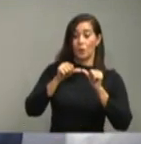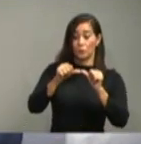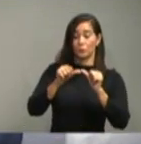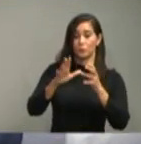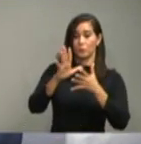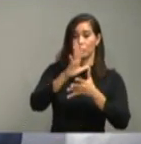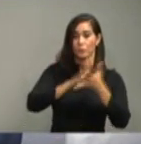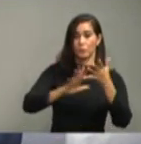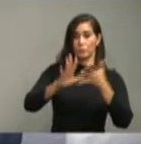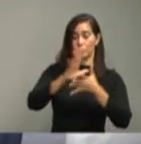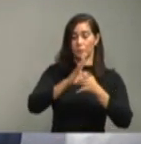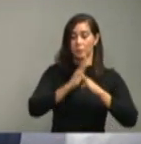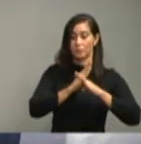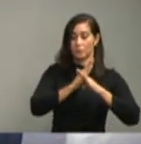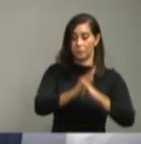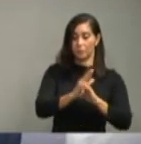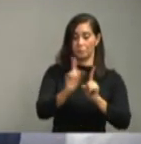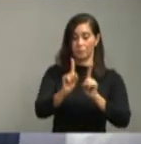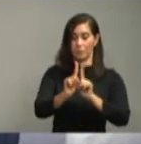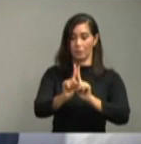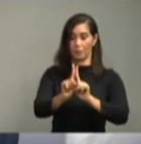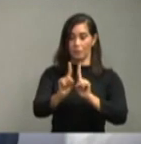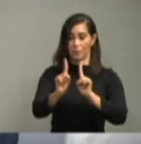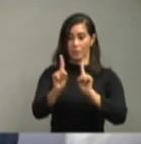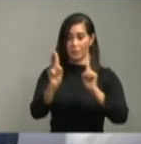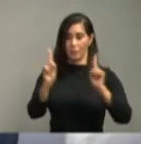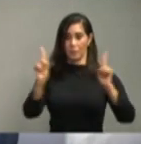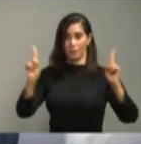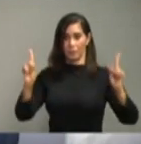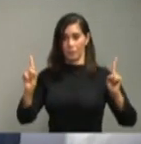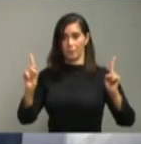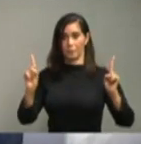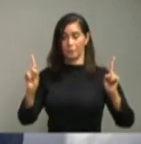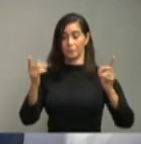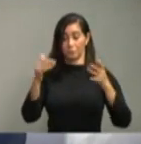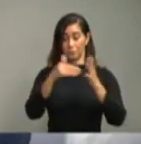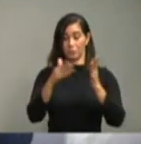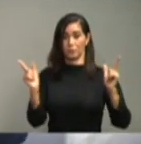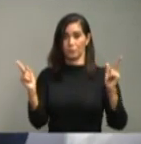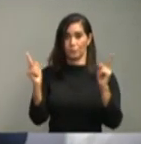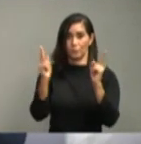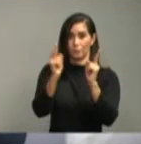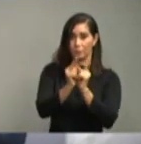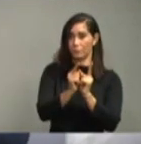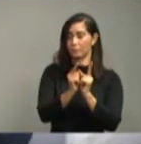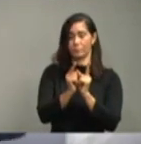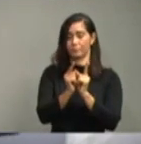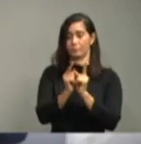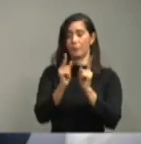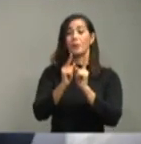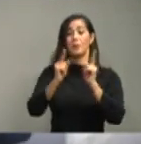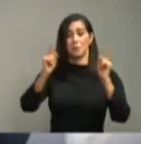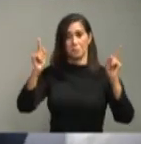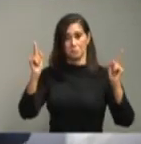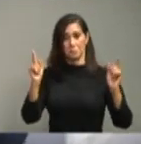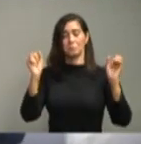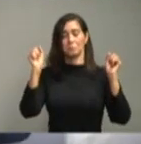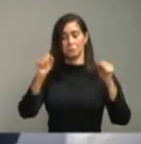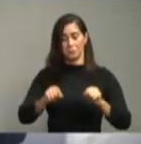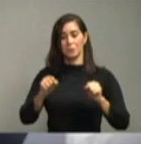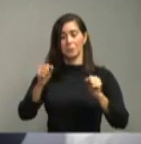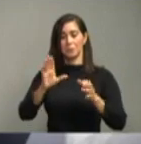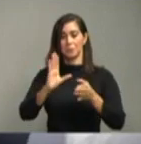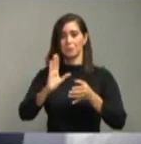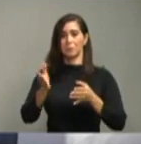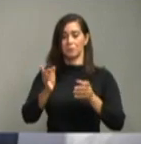distanciamiento que estamos reclamando a los ciudadanos, entonces podemos volver atrás y producirse